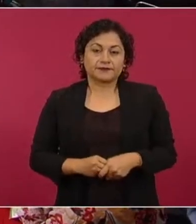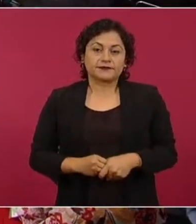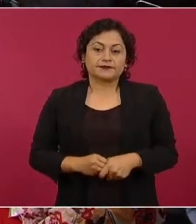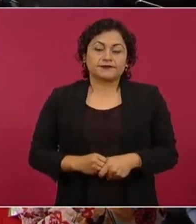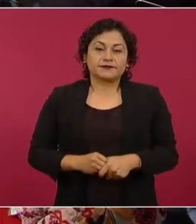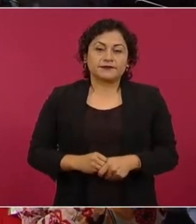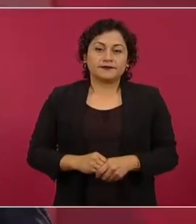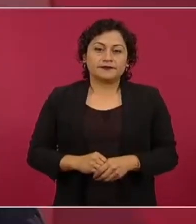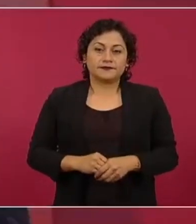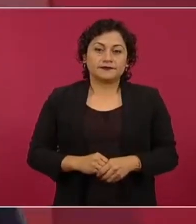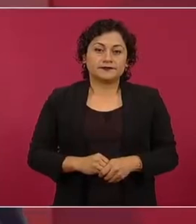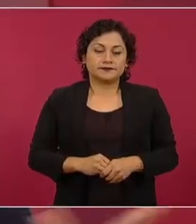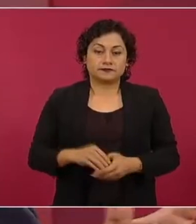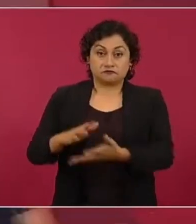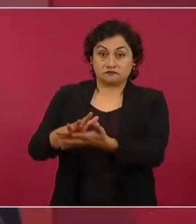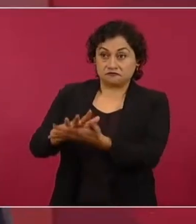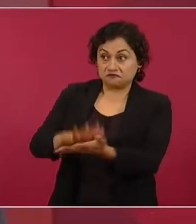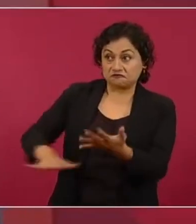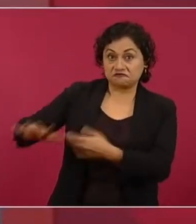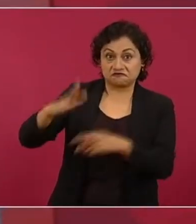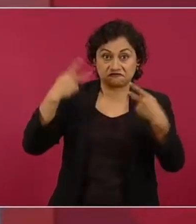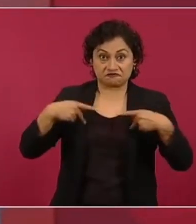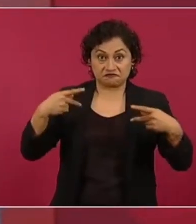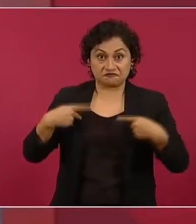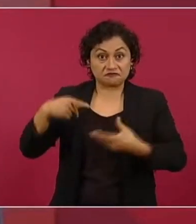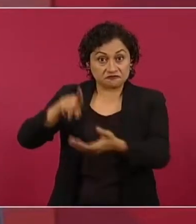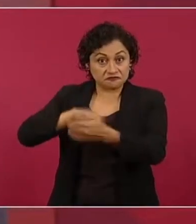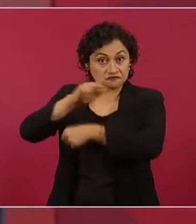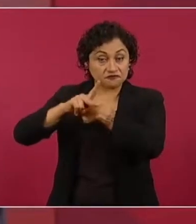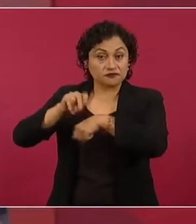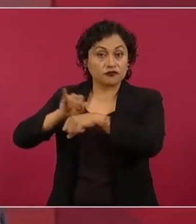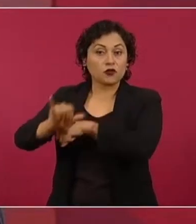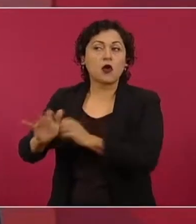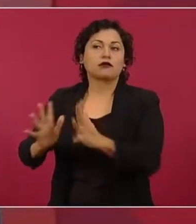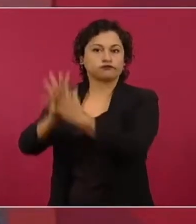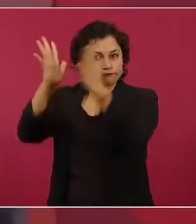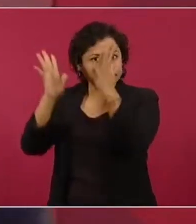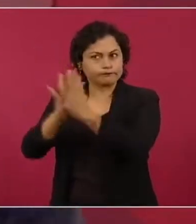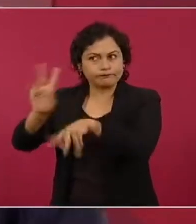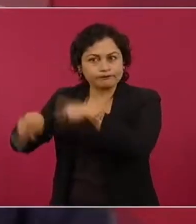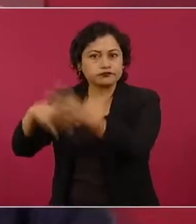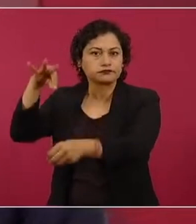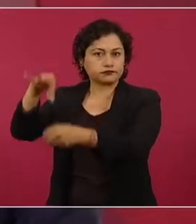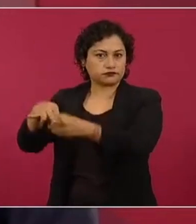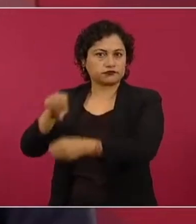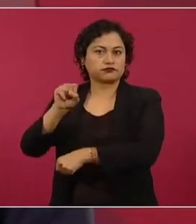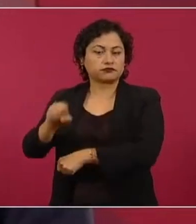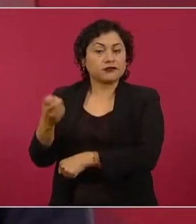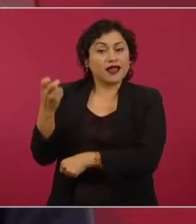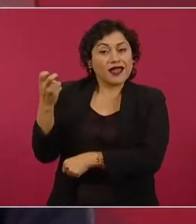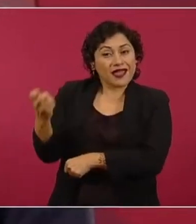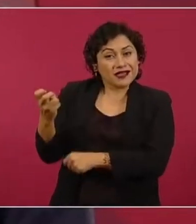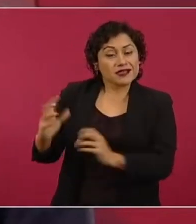participaron todos los ciudadanos. Esa es la democracia participativa.